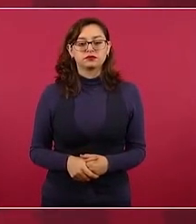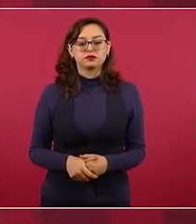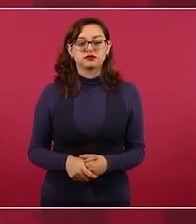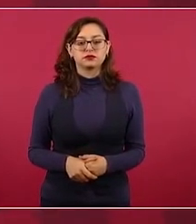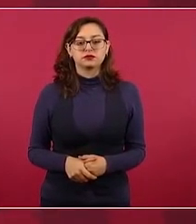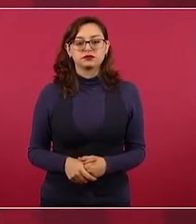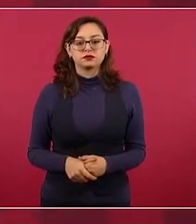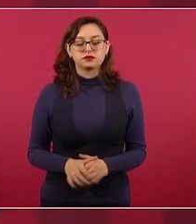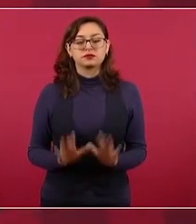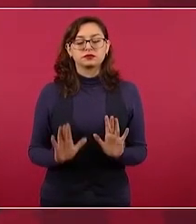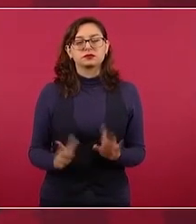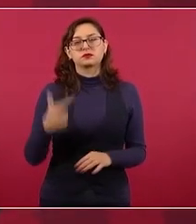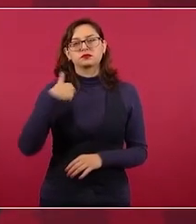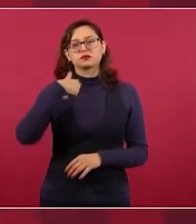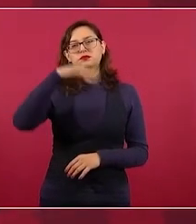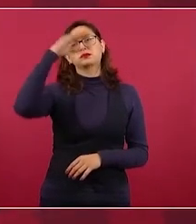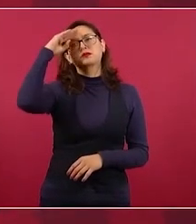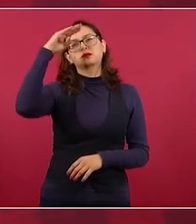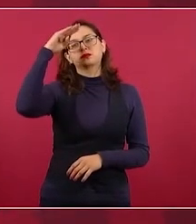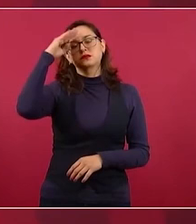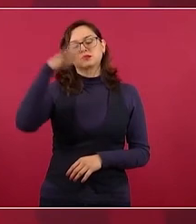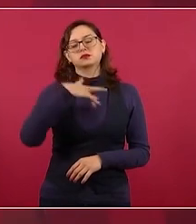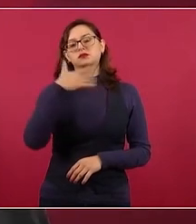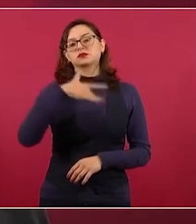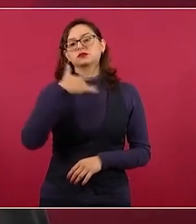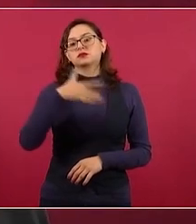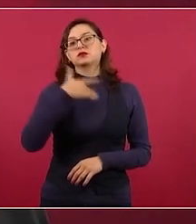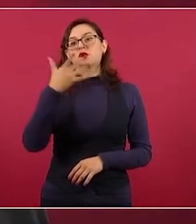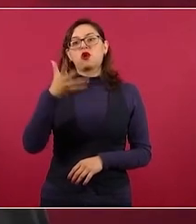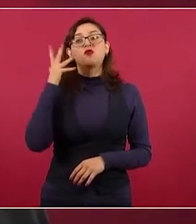que hacia adelante va a haber